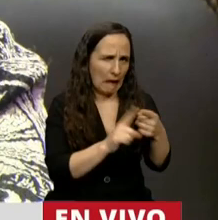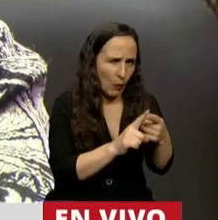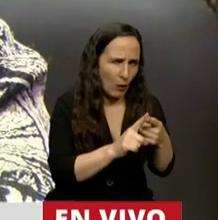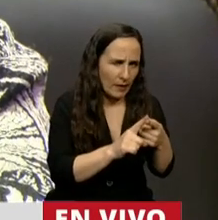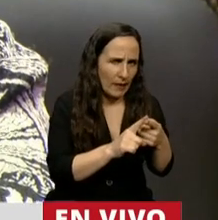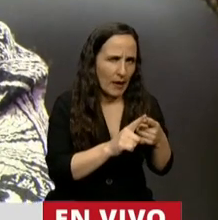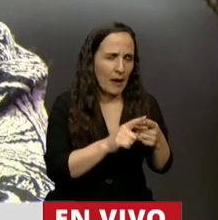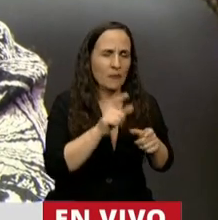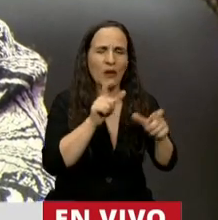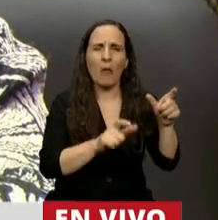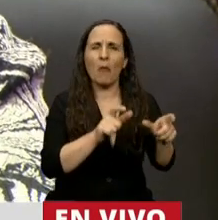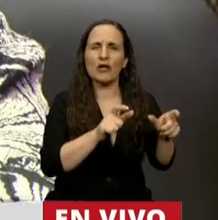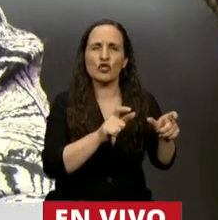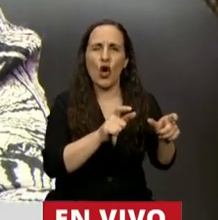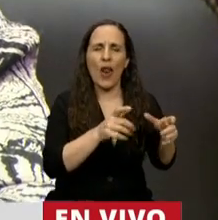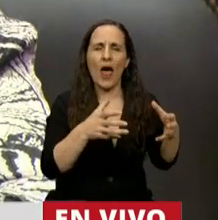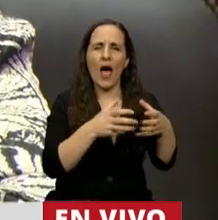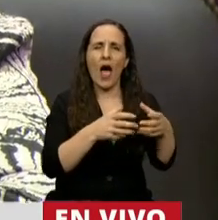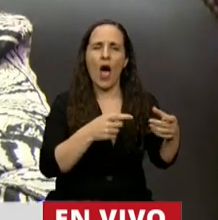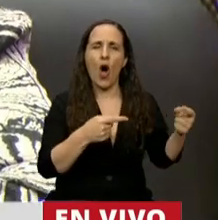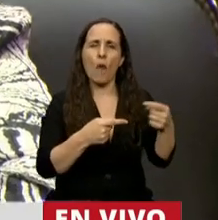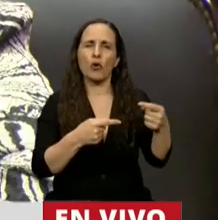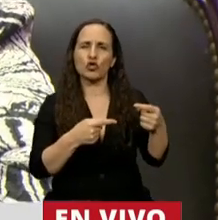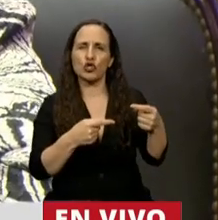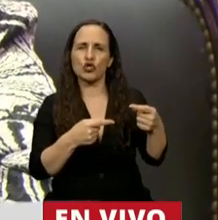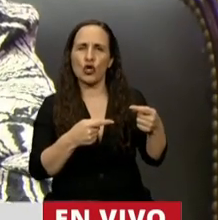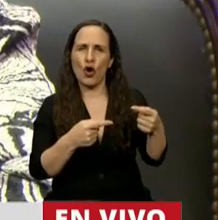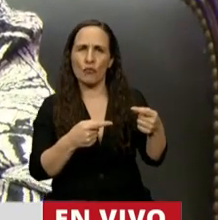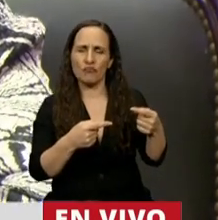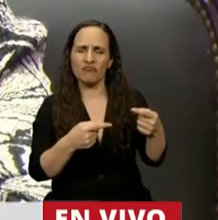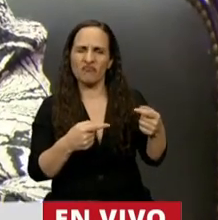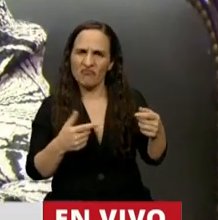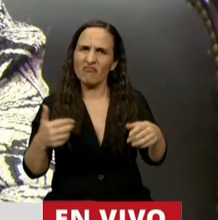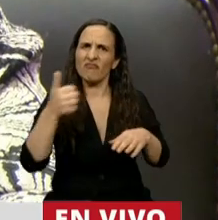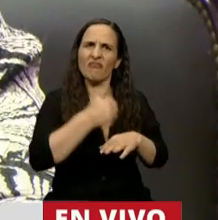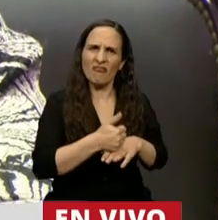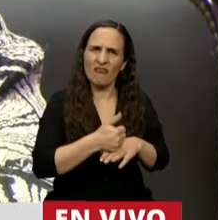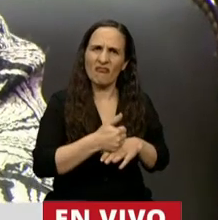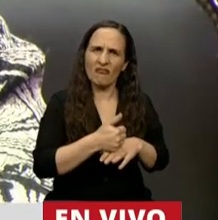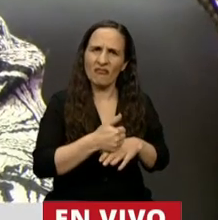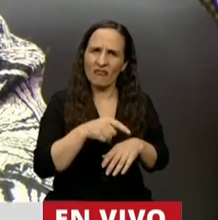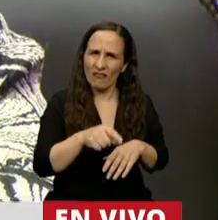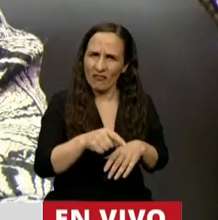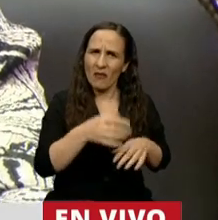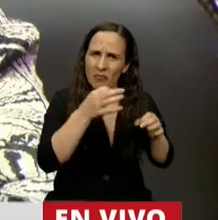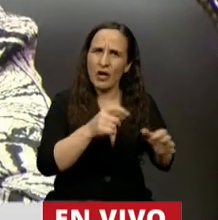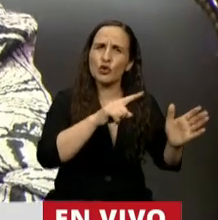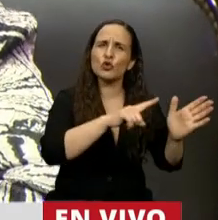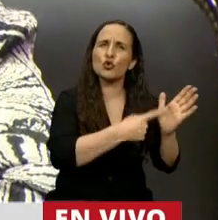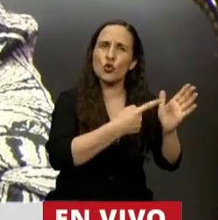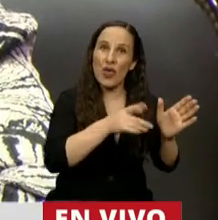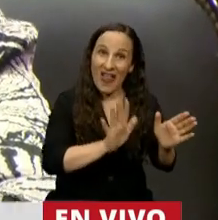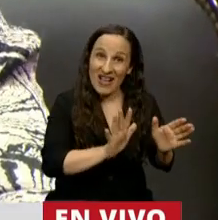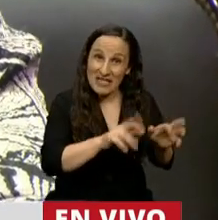entraron por la oposición vienen acá a avalar el robo a la Ciudad de Buenos Aires,